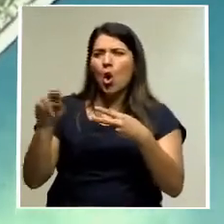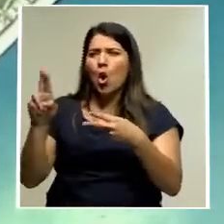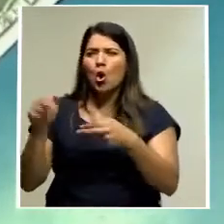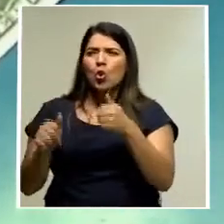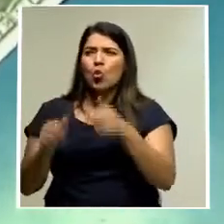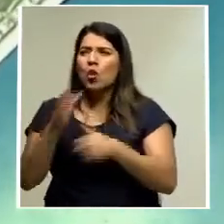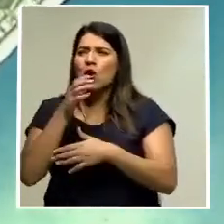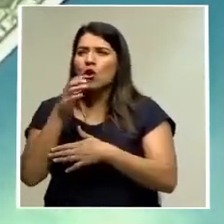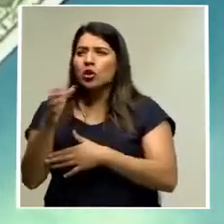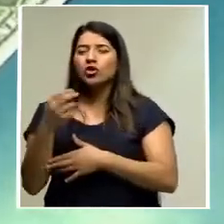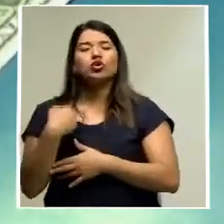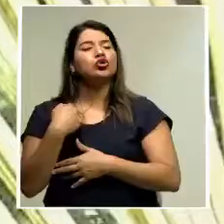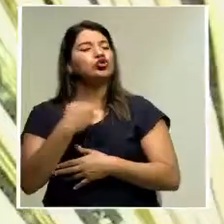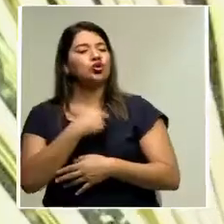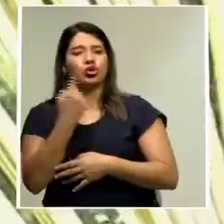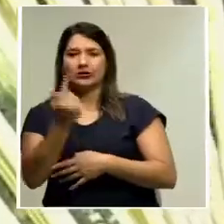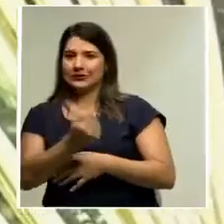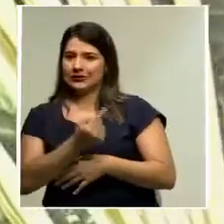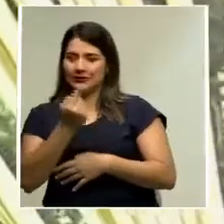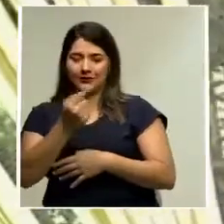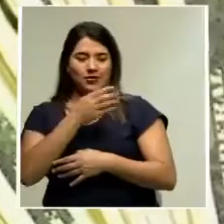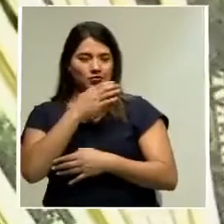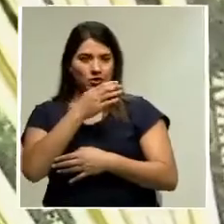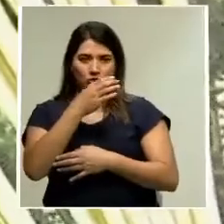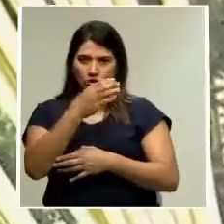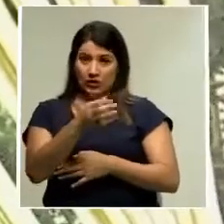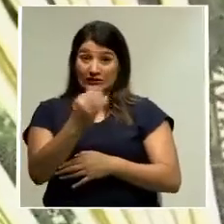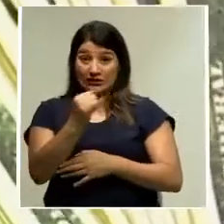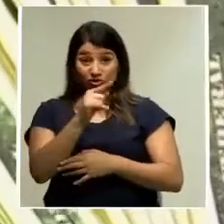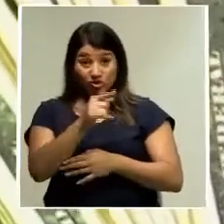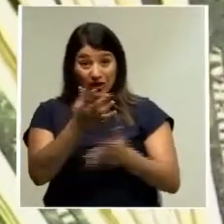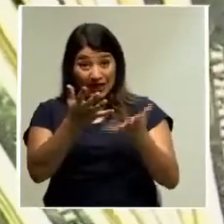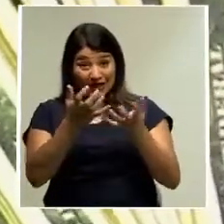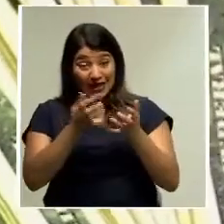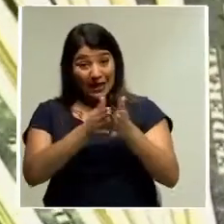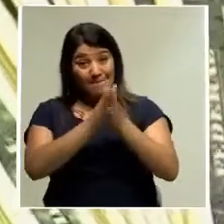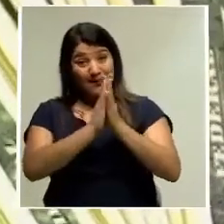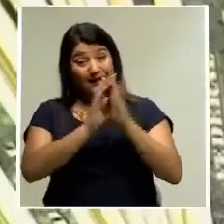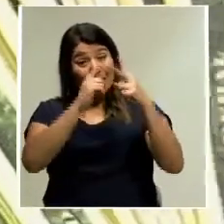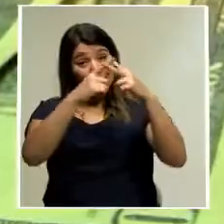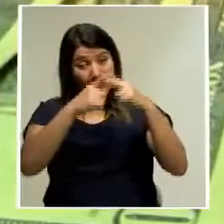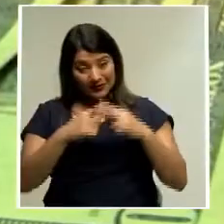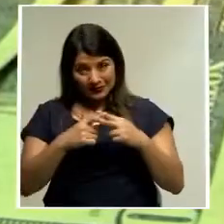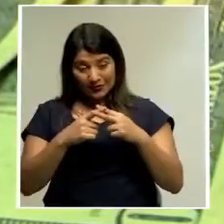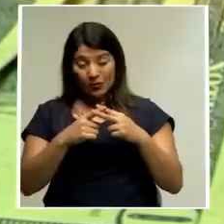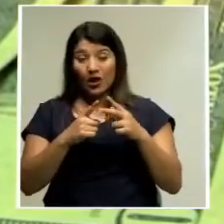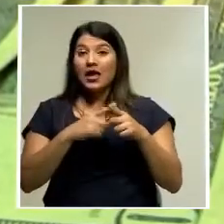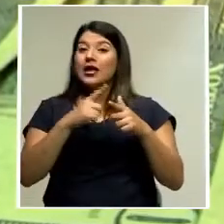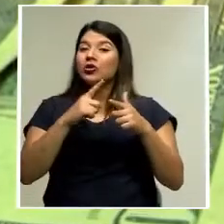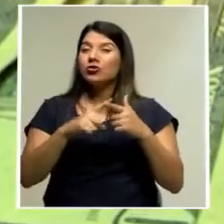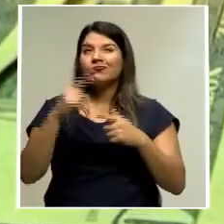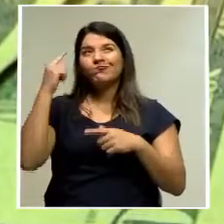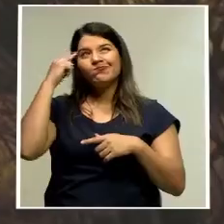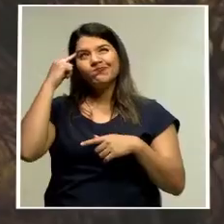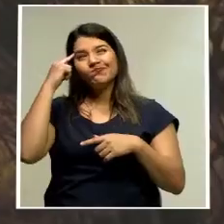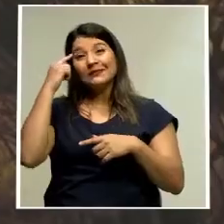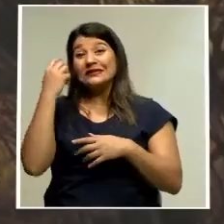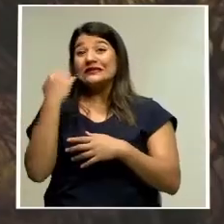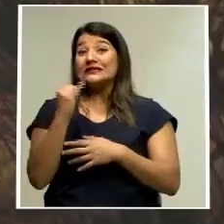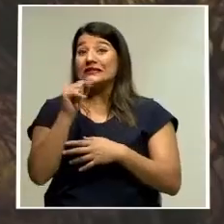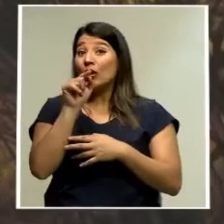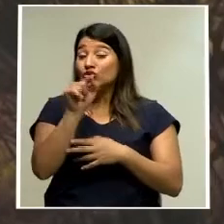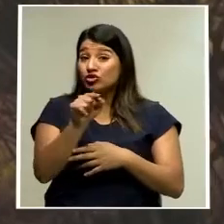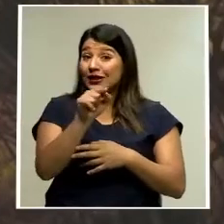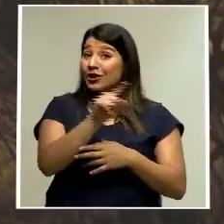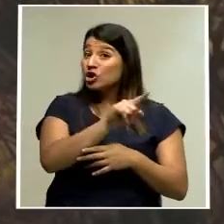Siempre hemos recomendado a las personas que si van a adquirir algún crédito o endeudarse, pues piénselo dos veces, si usted no tiene ingreso